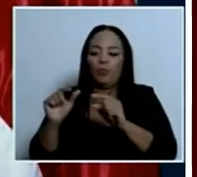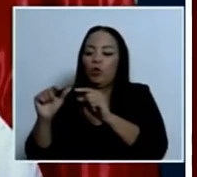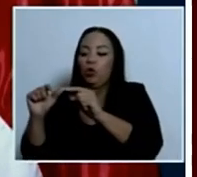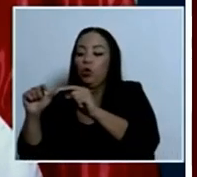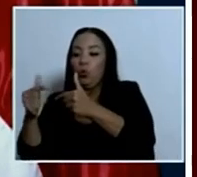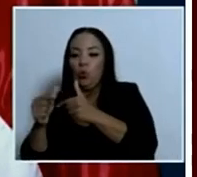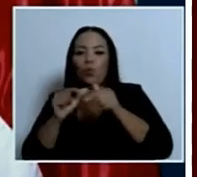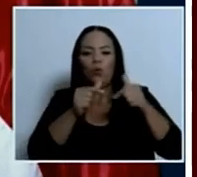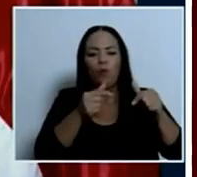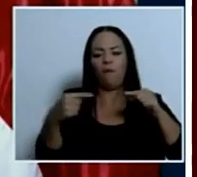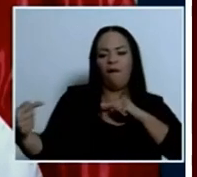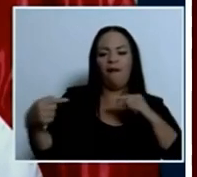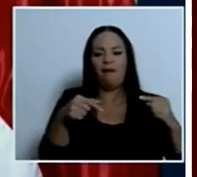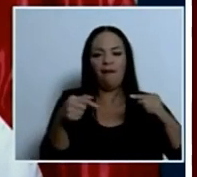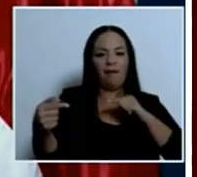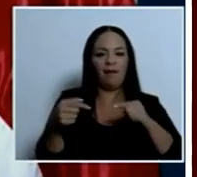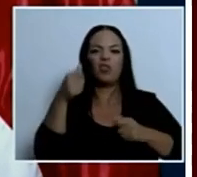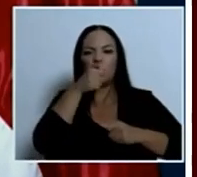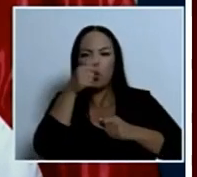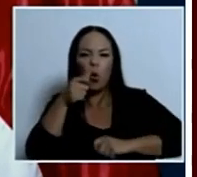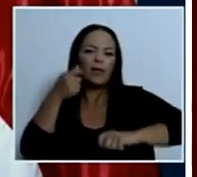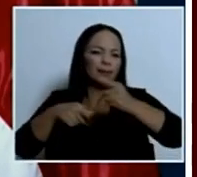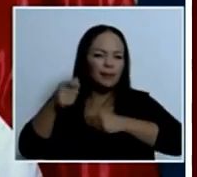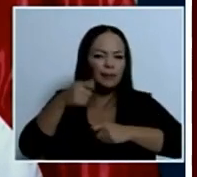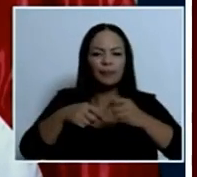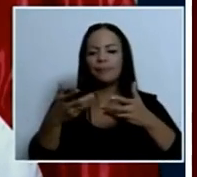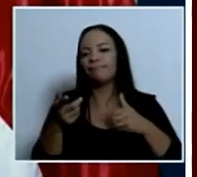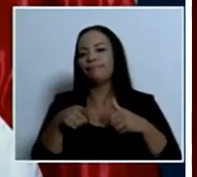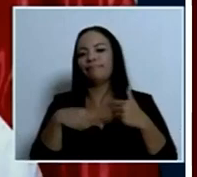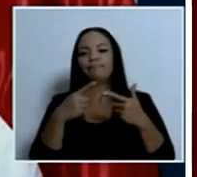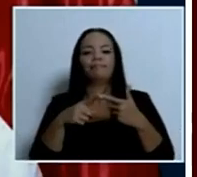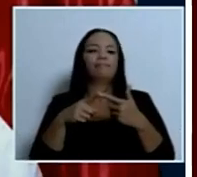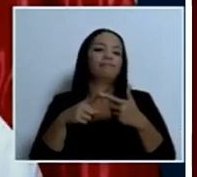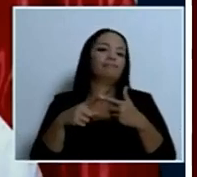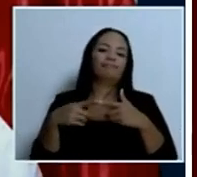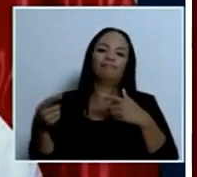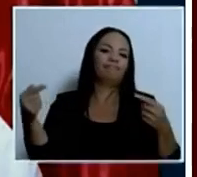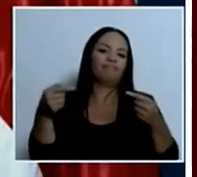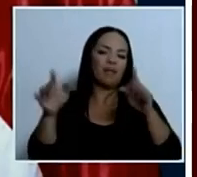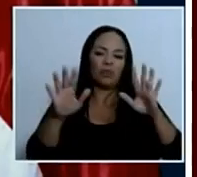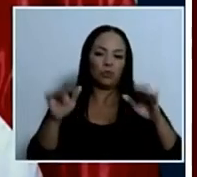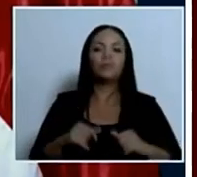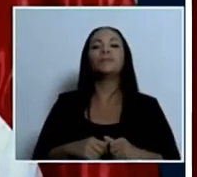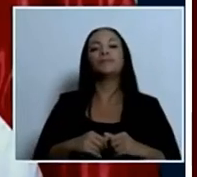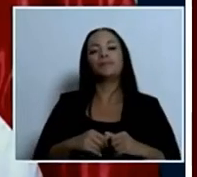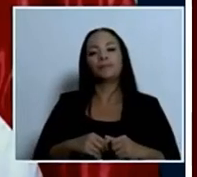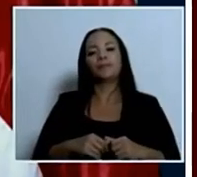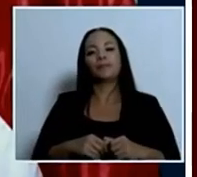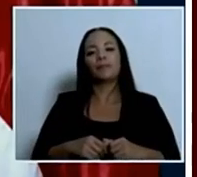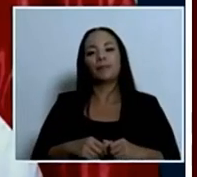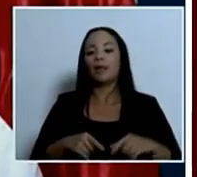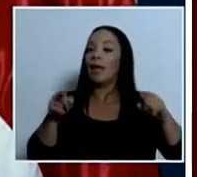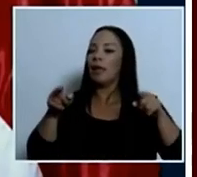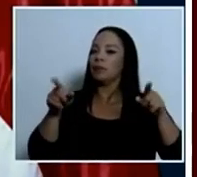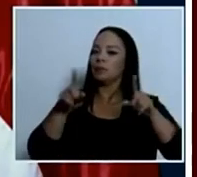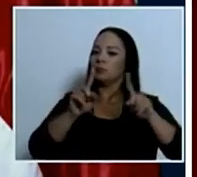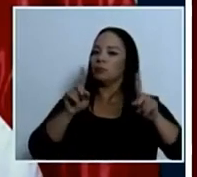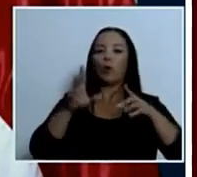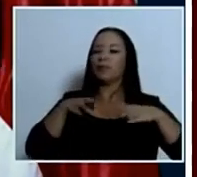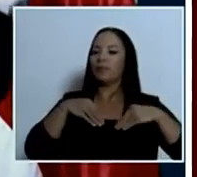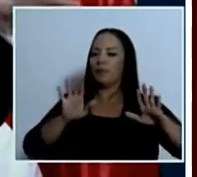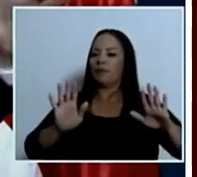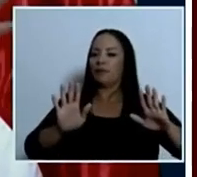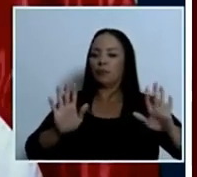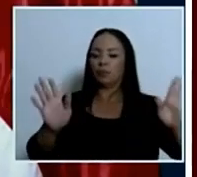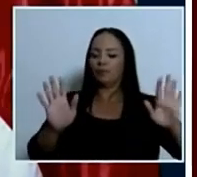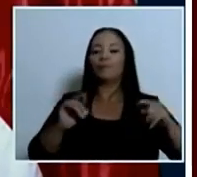ajuste de cuentas bajonazos de droga entre pandillas no que eso lo haga aceptable pero para bajar